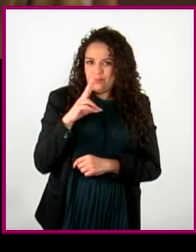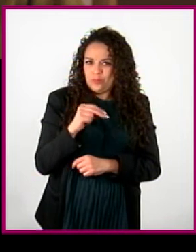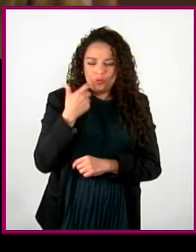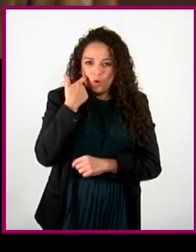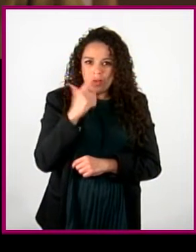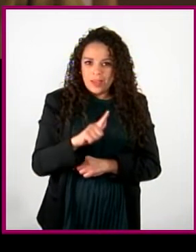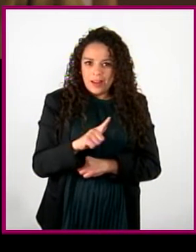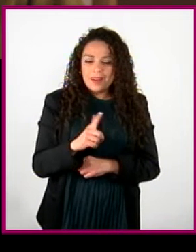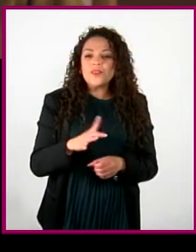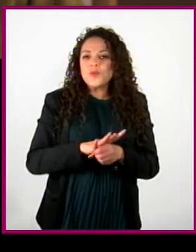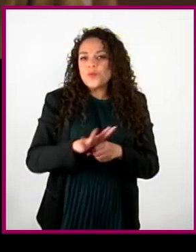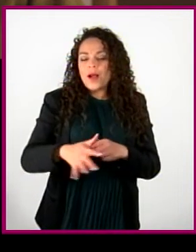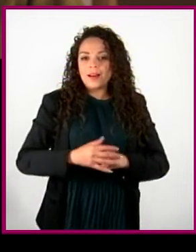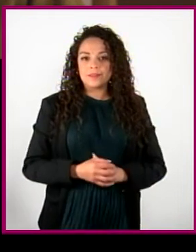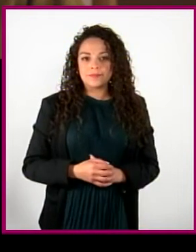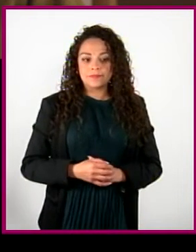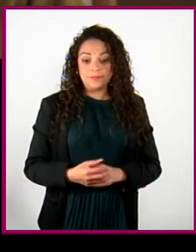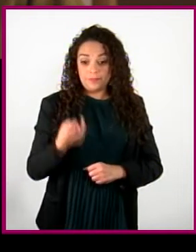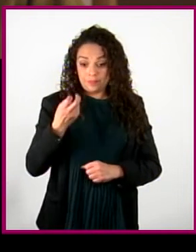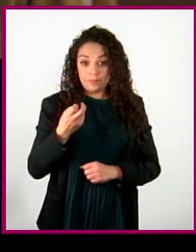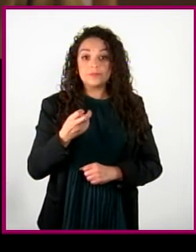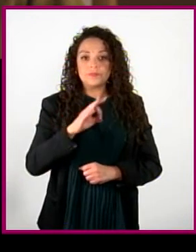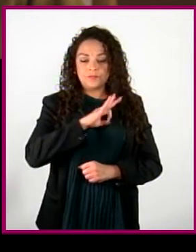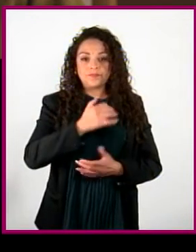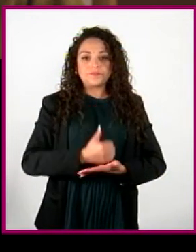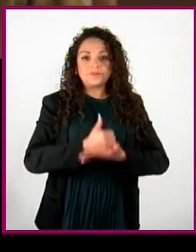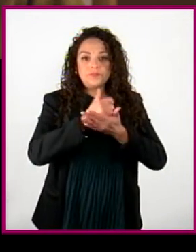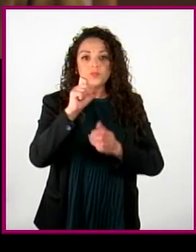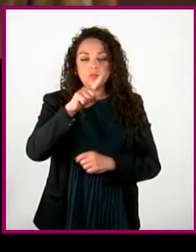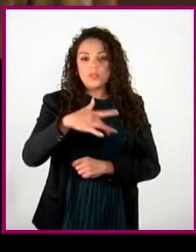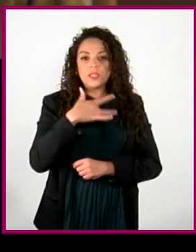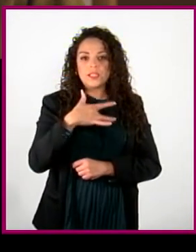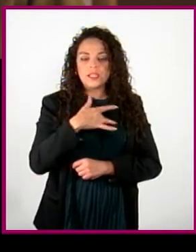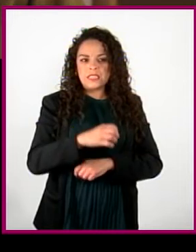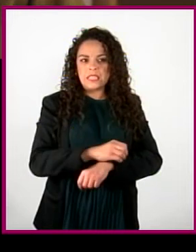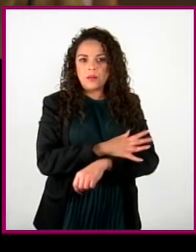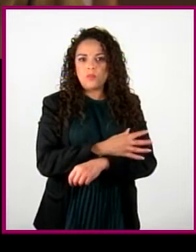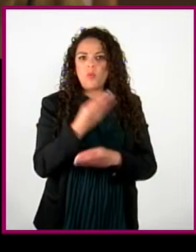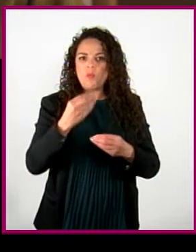Esta práctica es útil si sientes que una emoción se está desbordando.